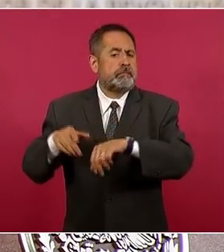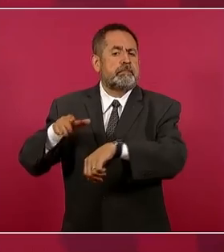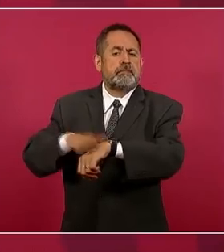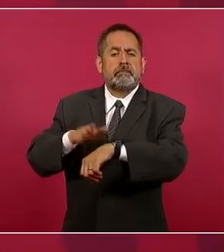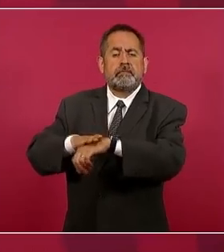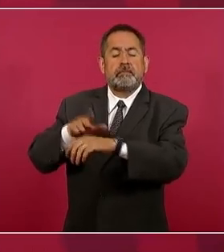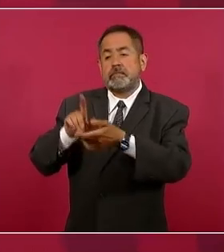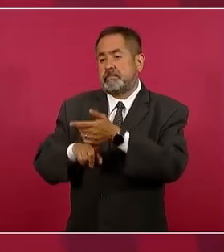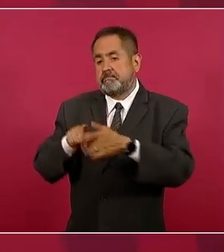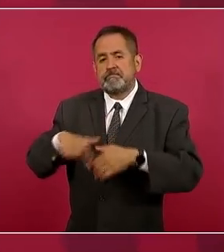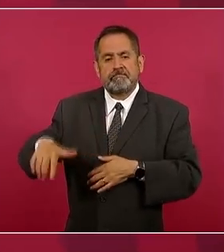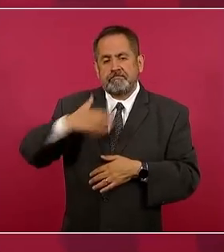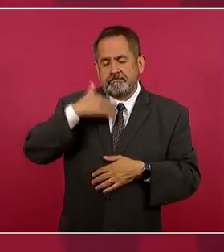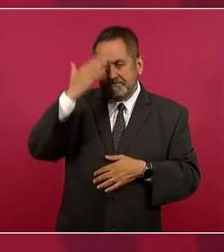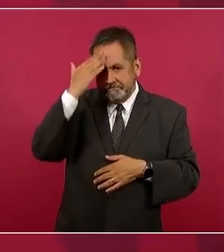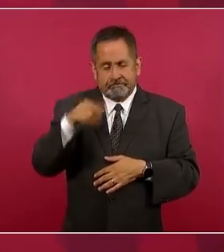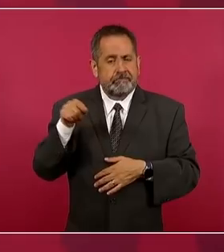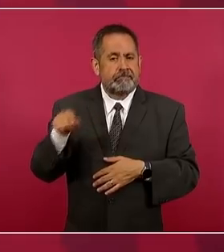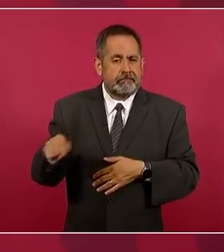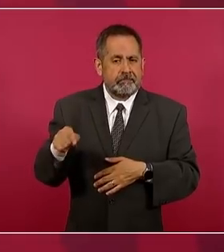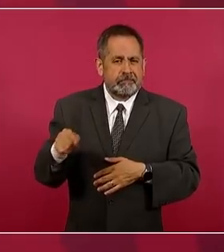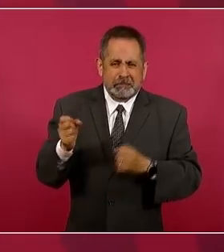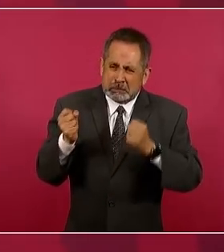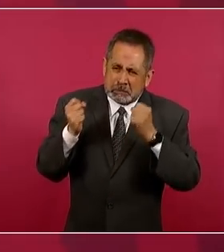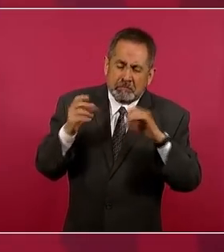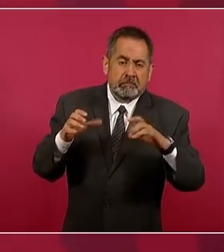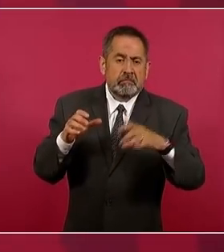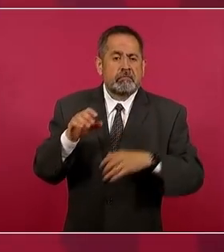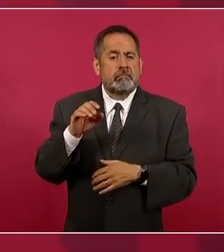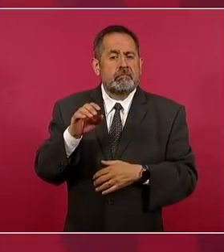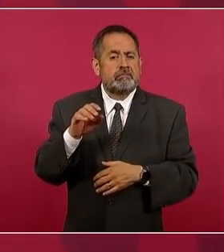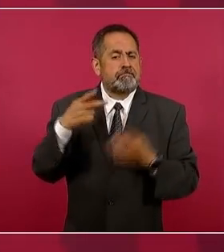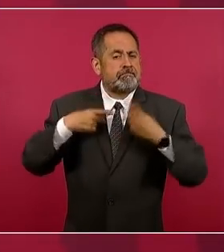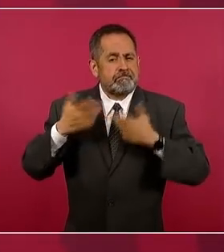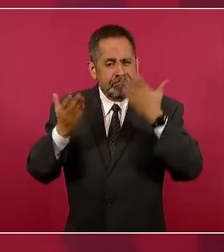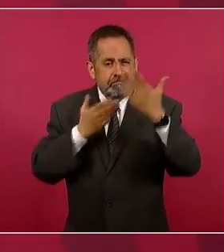se da a conocer cuántos biólogos están trabajando